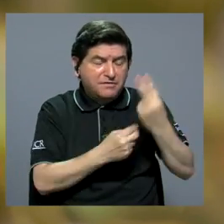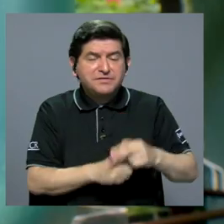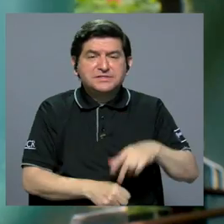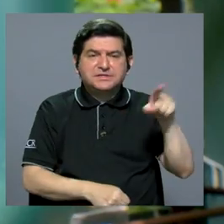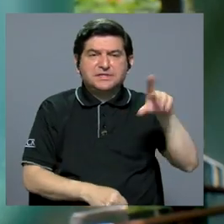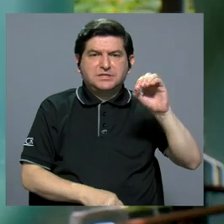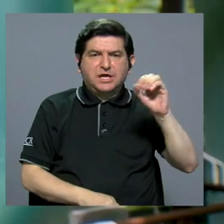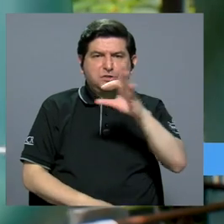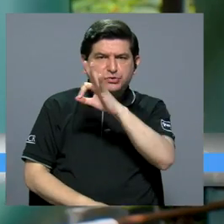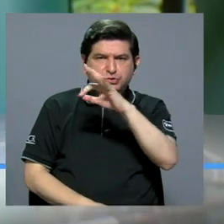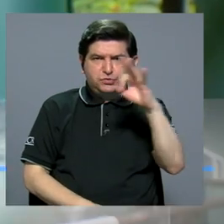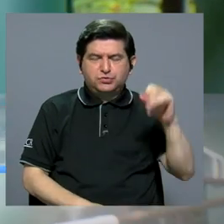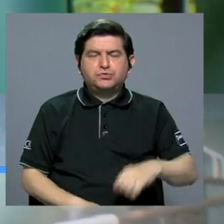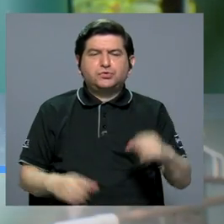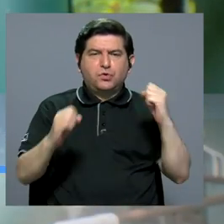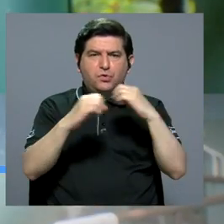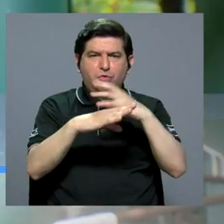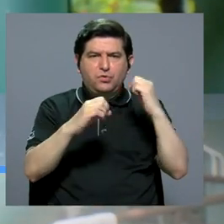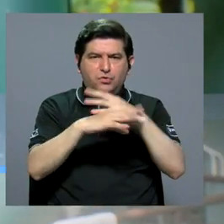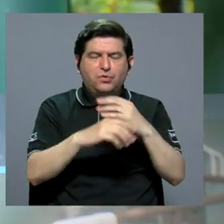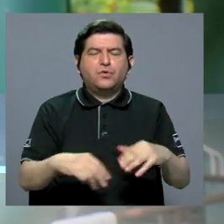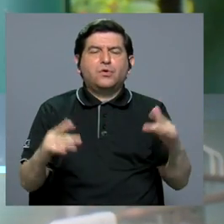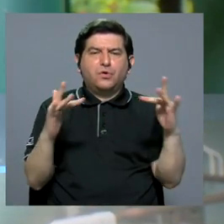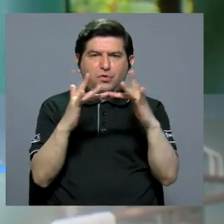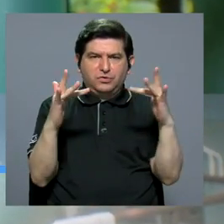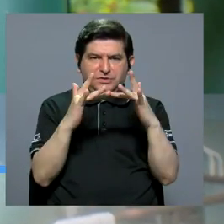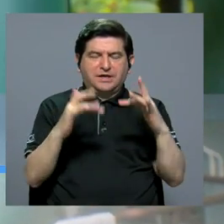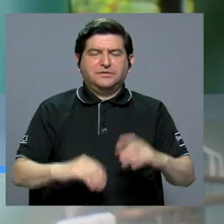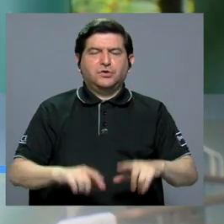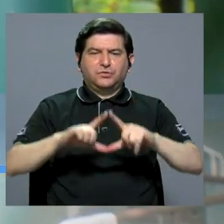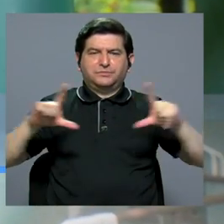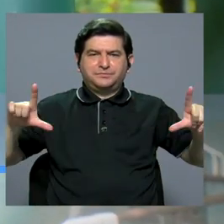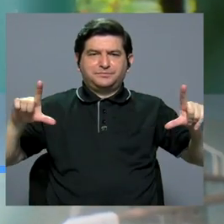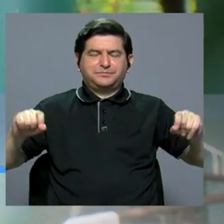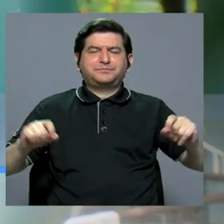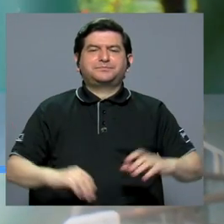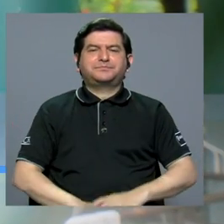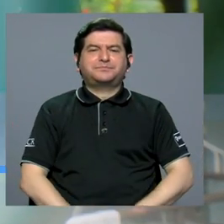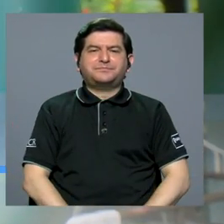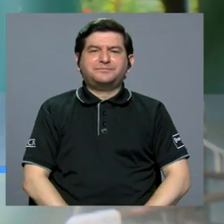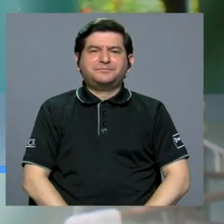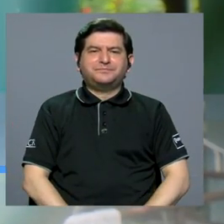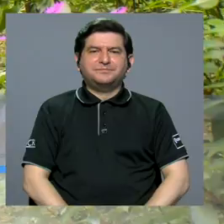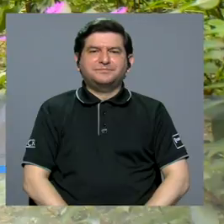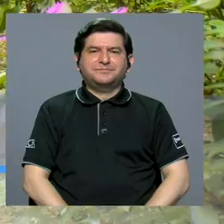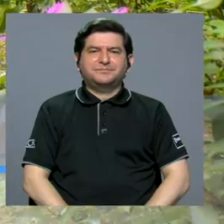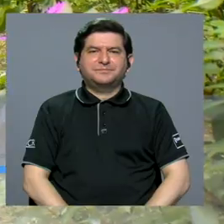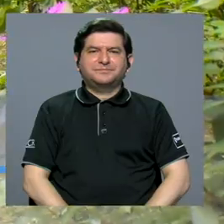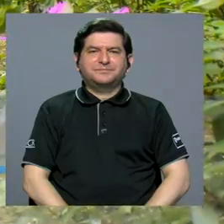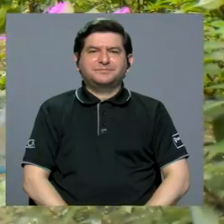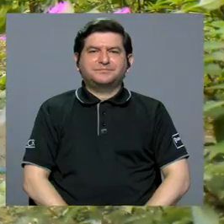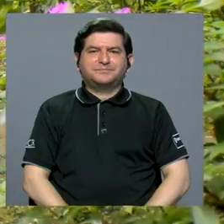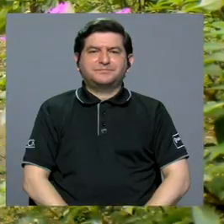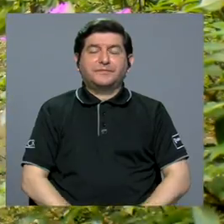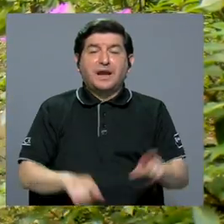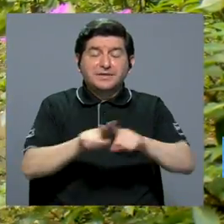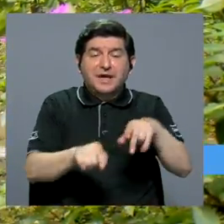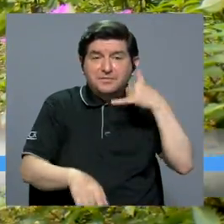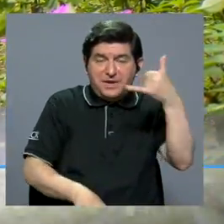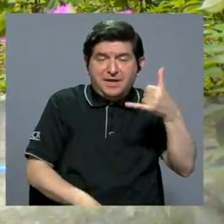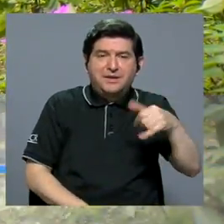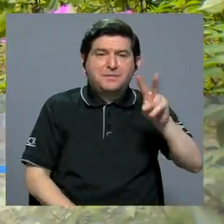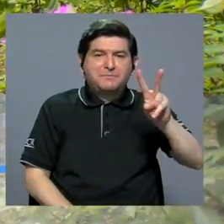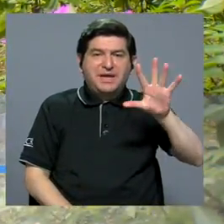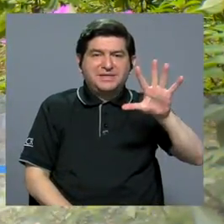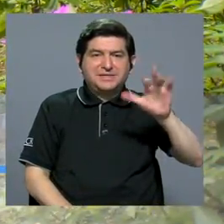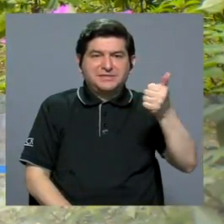por el mariposario, puede escribir al correo reloj.mariposario.ucr.ac.cr o a través